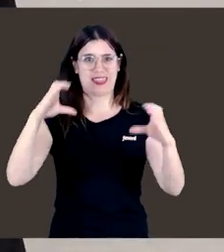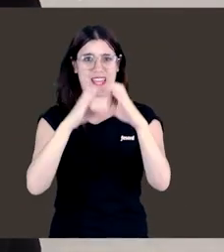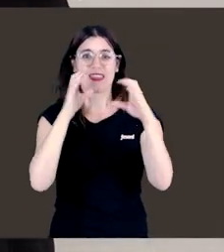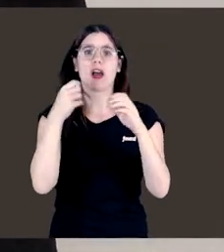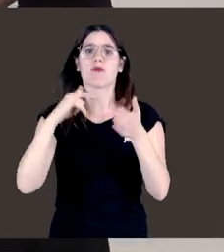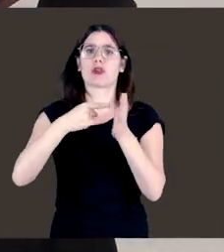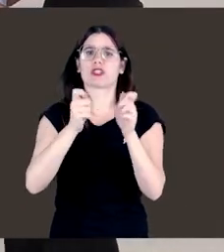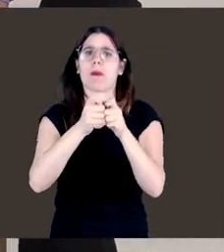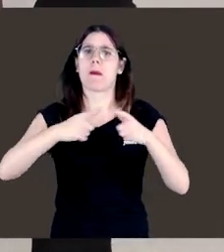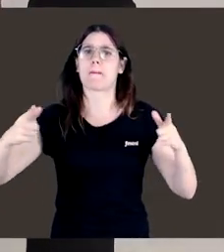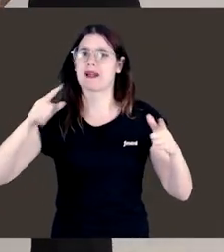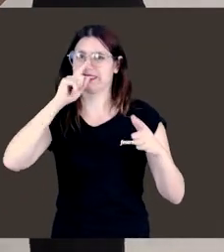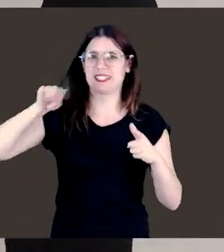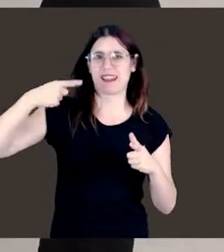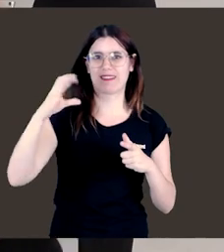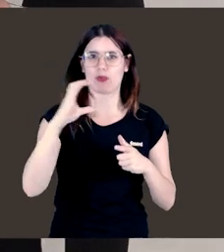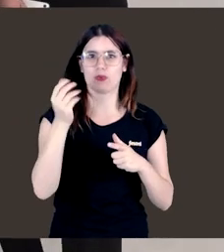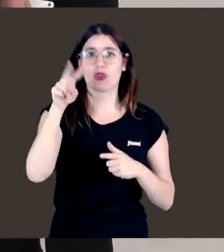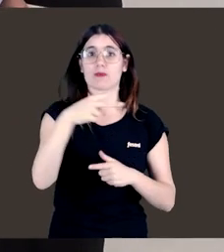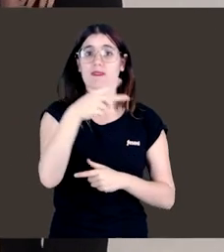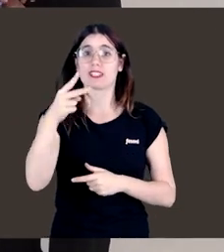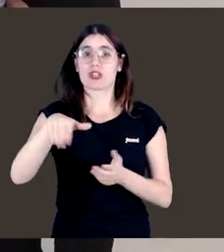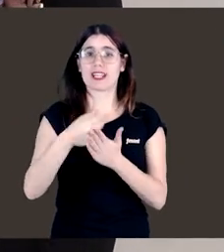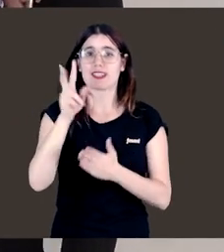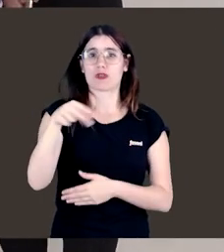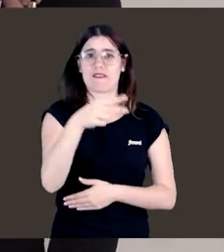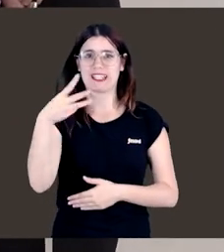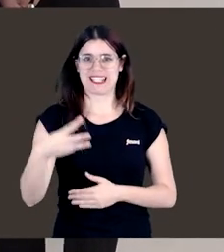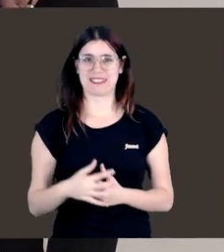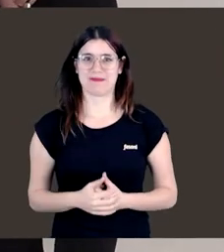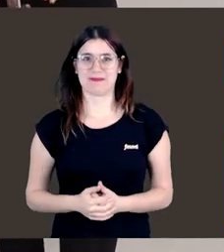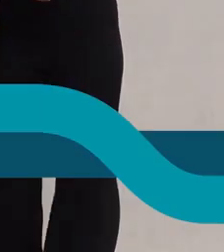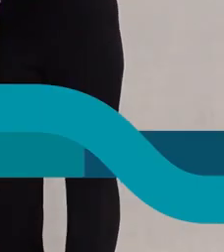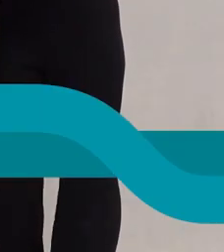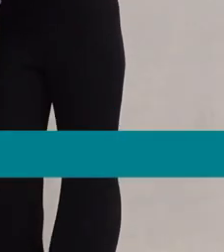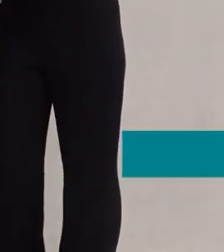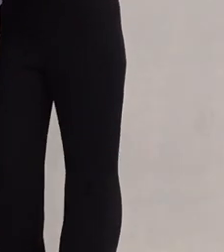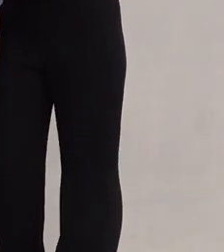un proyecto que continuará creciendo durante el próximo curso 2022-2023.